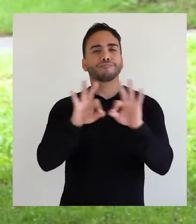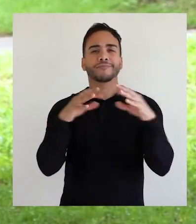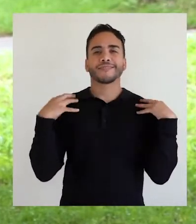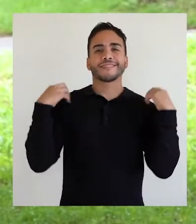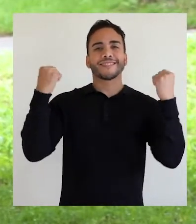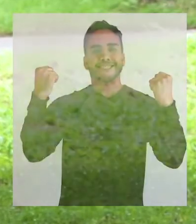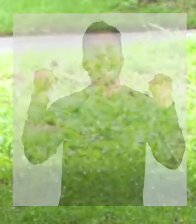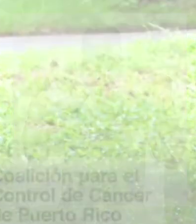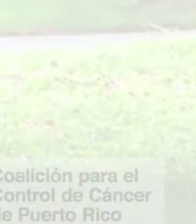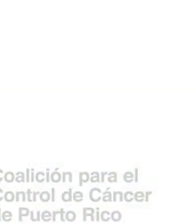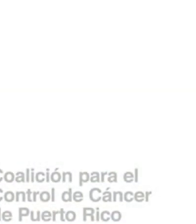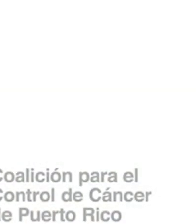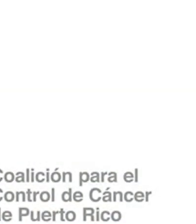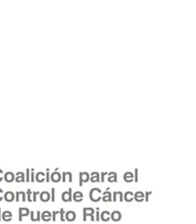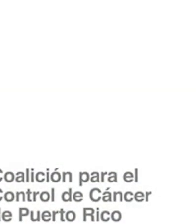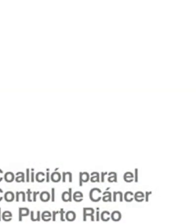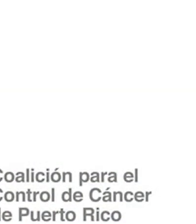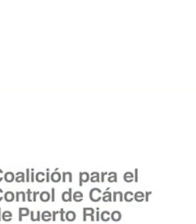claves para la mejor salud.